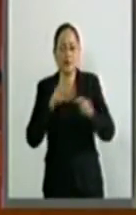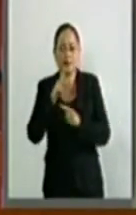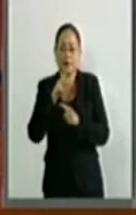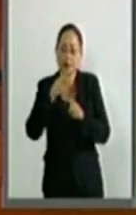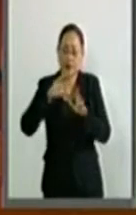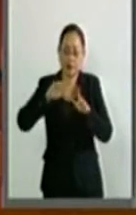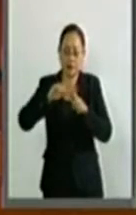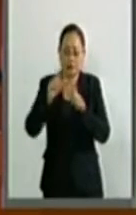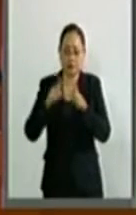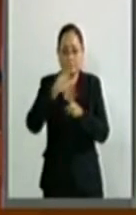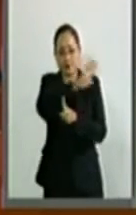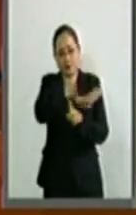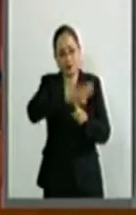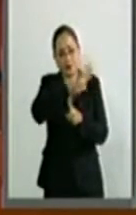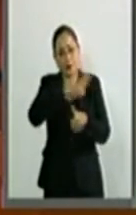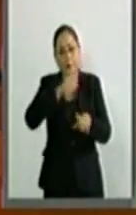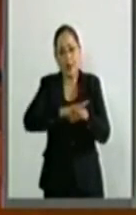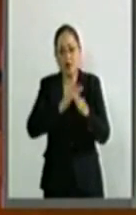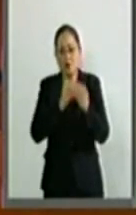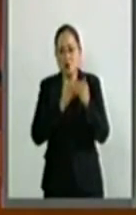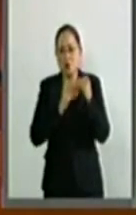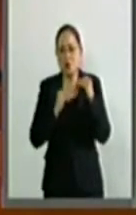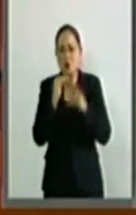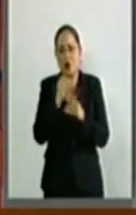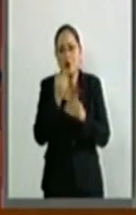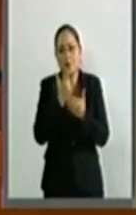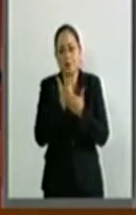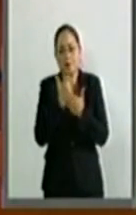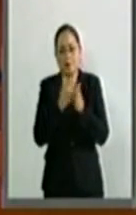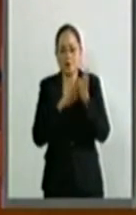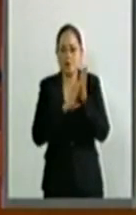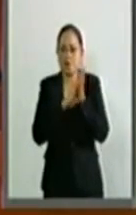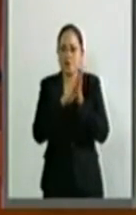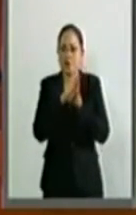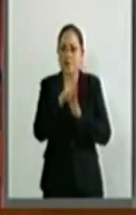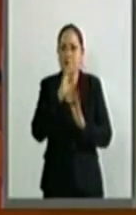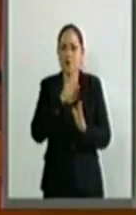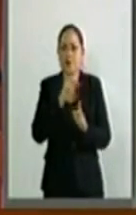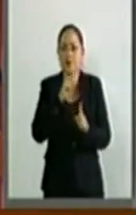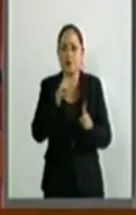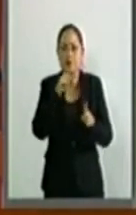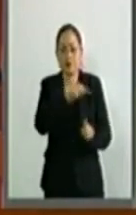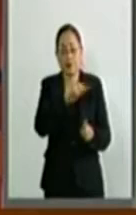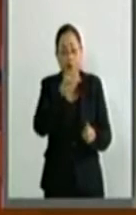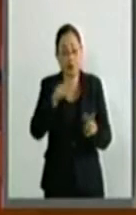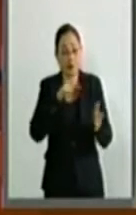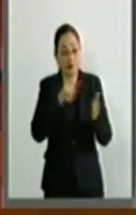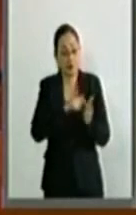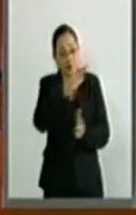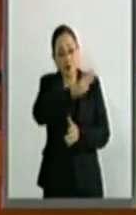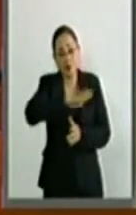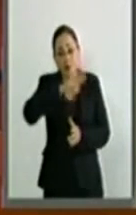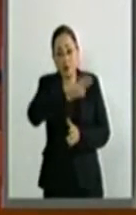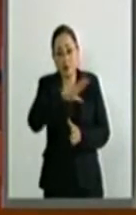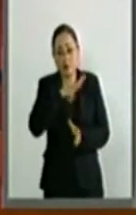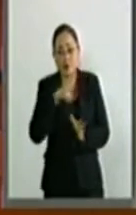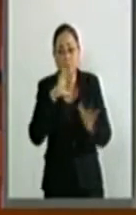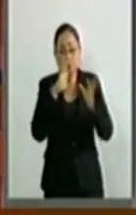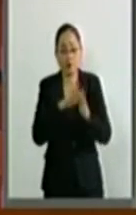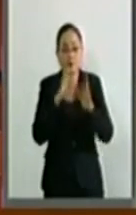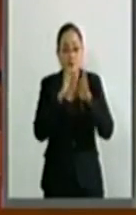crecimiento económico del mundo. En esta zona se ubican los principales países